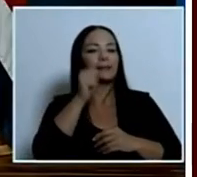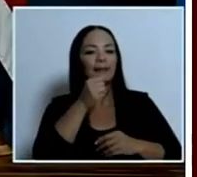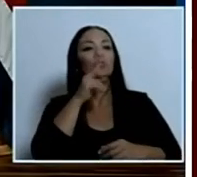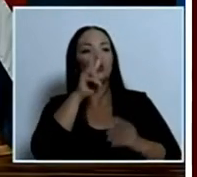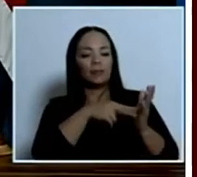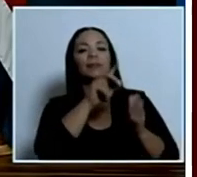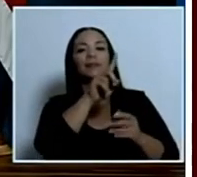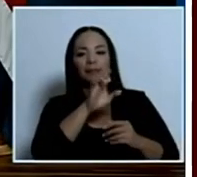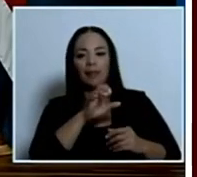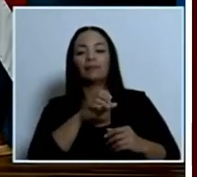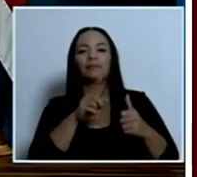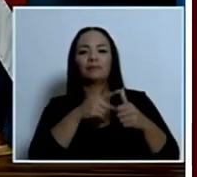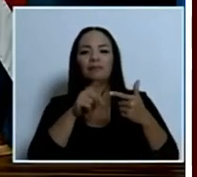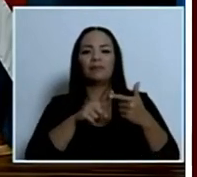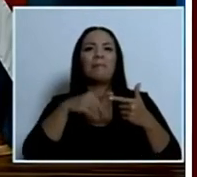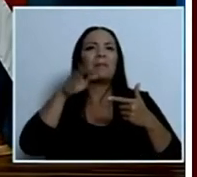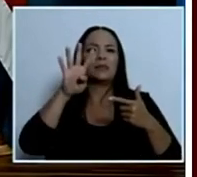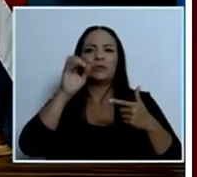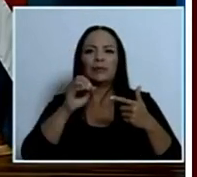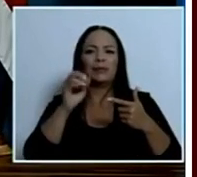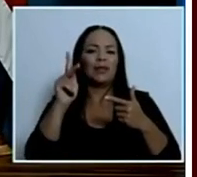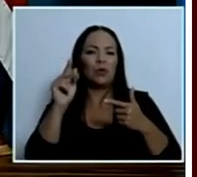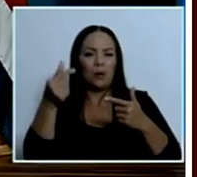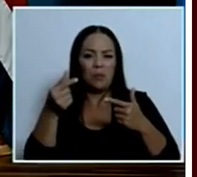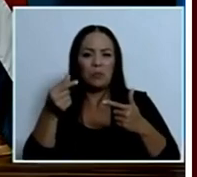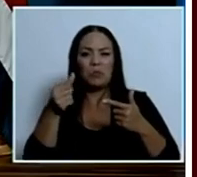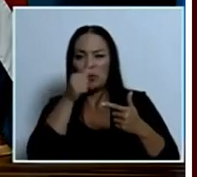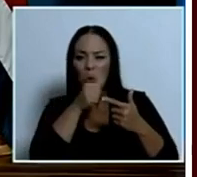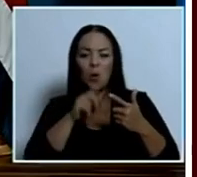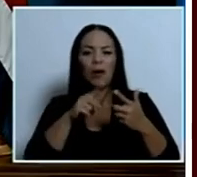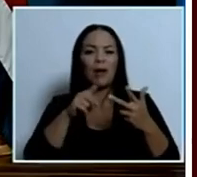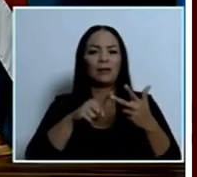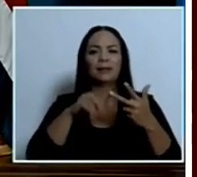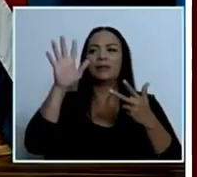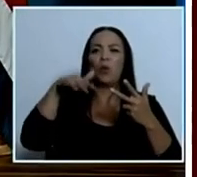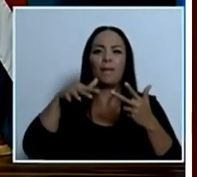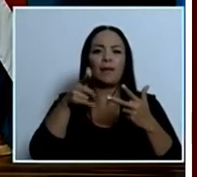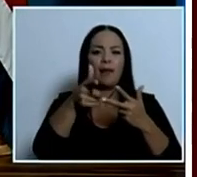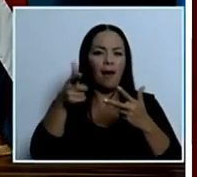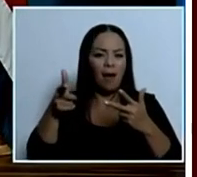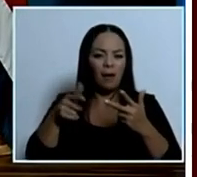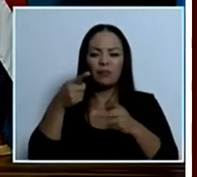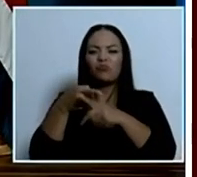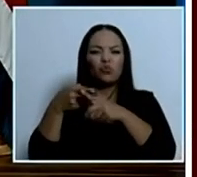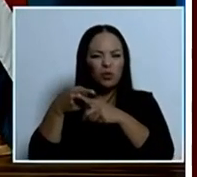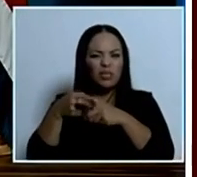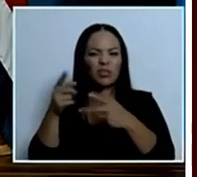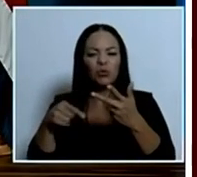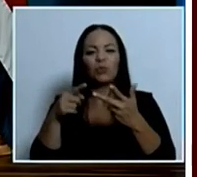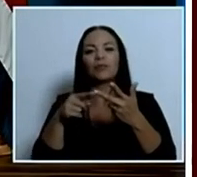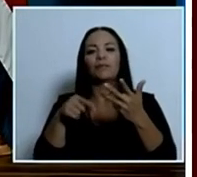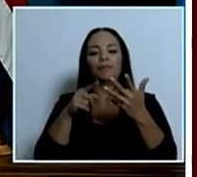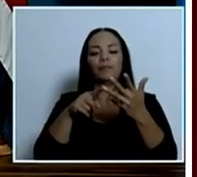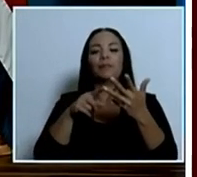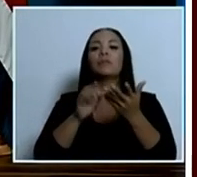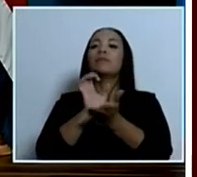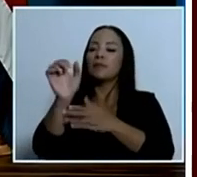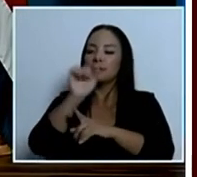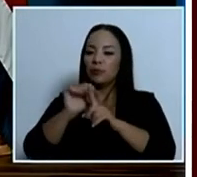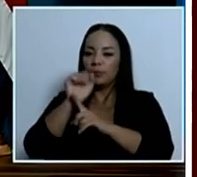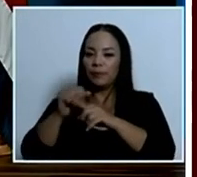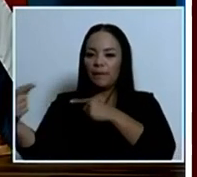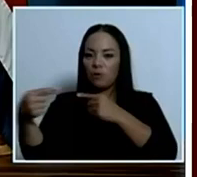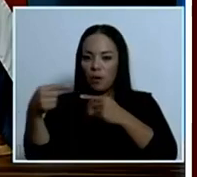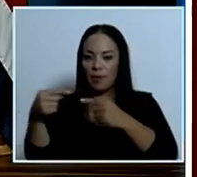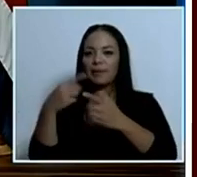cuarenta kilos de droga más de cinco mil armas blancas hemos evitado situaciones de violencia en los centros penitenciarios